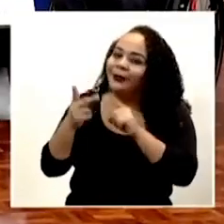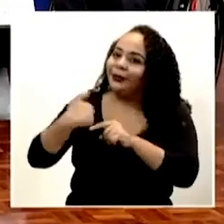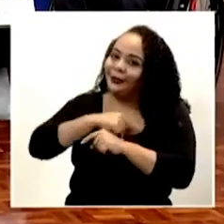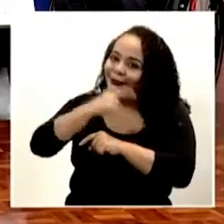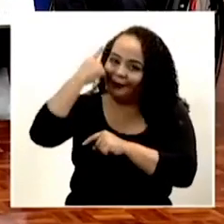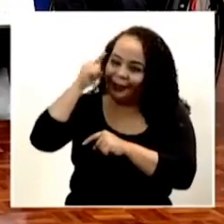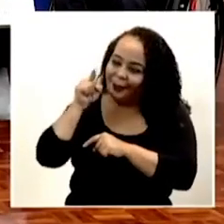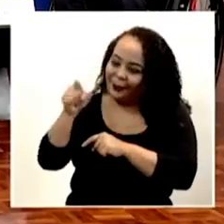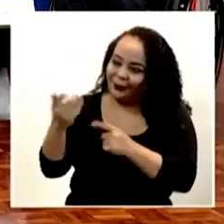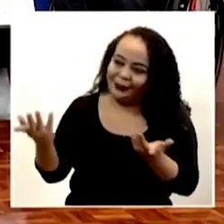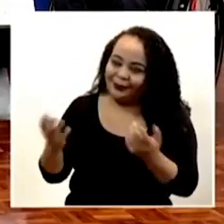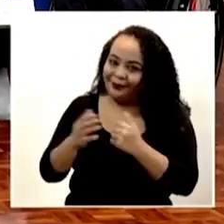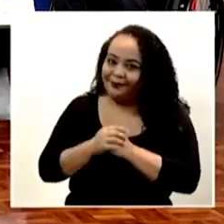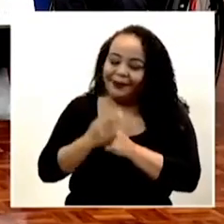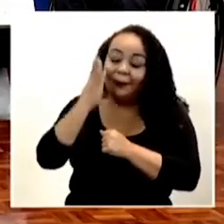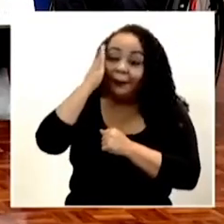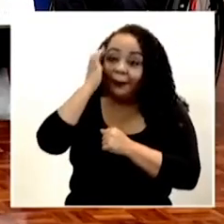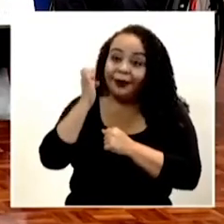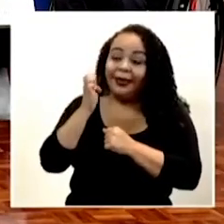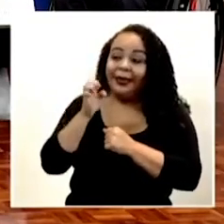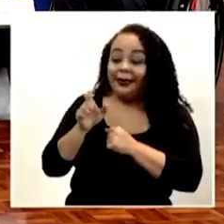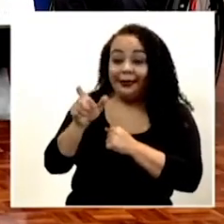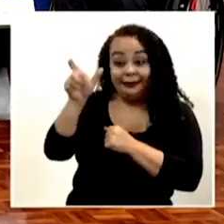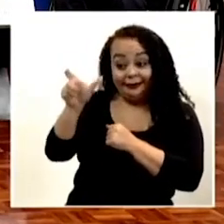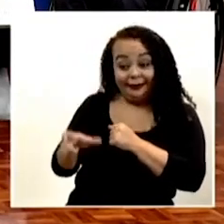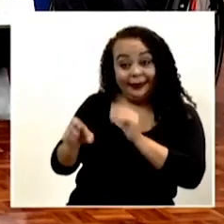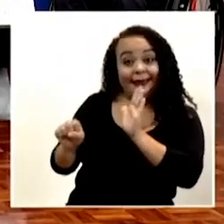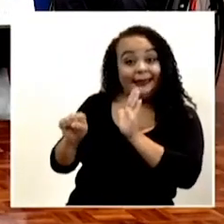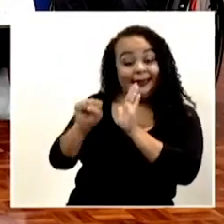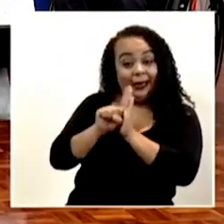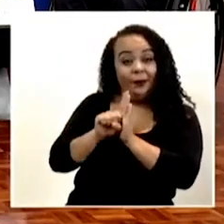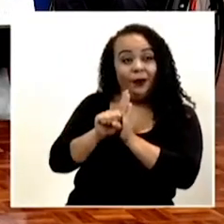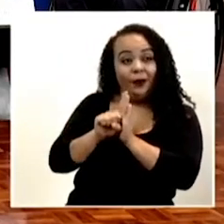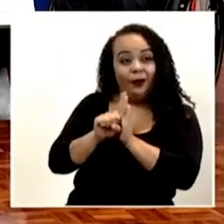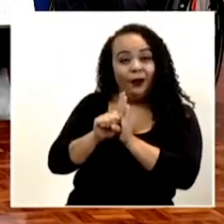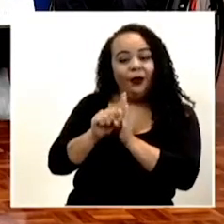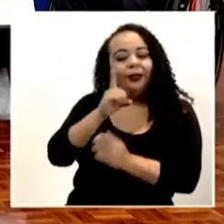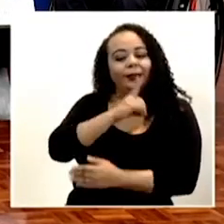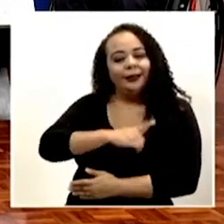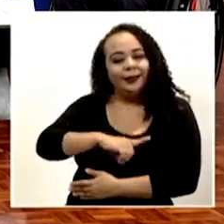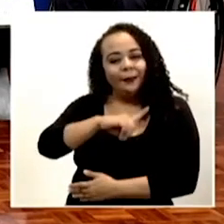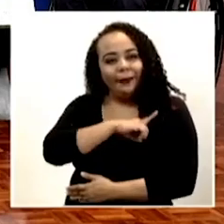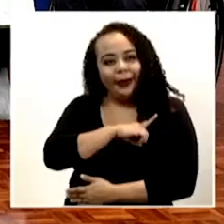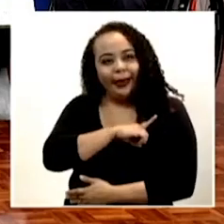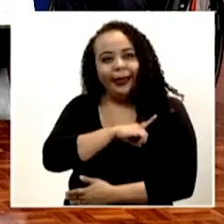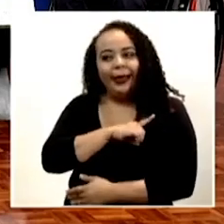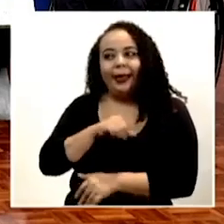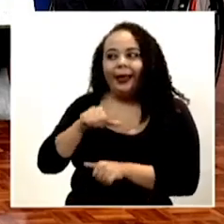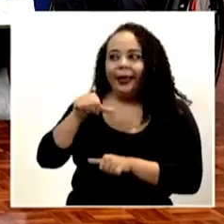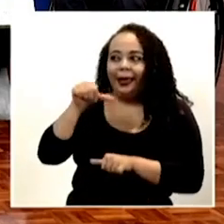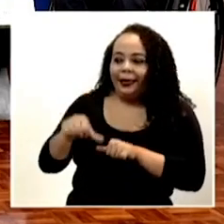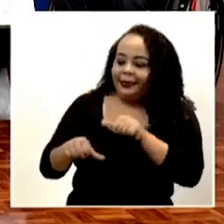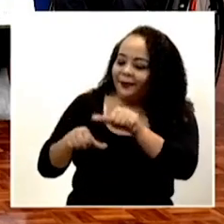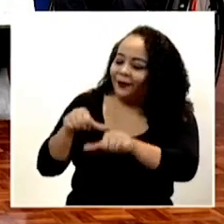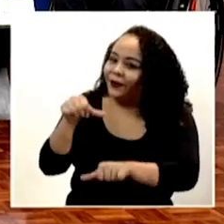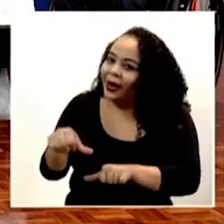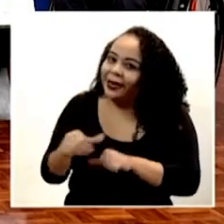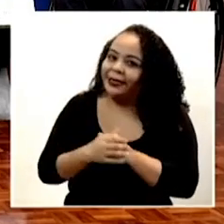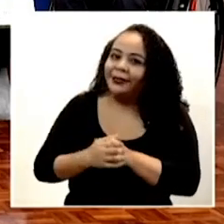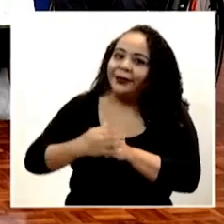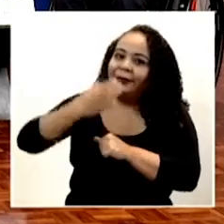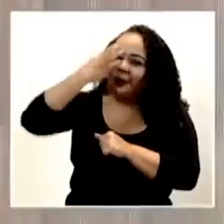pensado en vos, ¿verdad? Porque justamente sos ese símbolo de, de disciplina, de esfuerzo, de